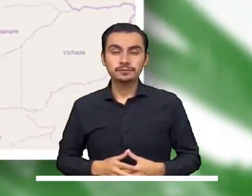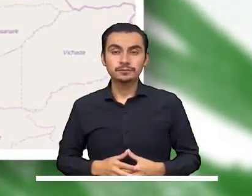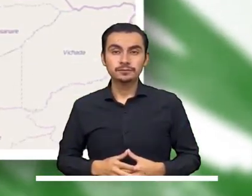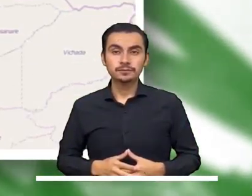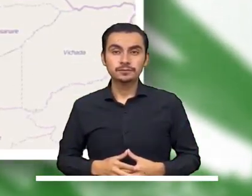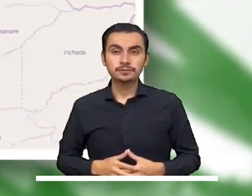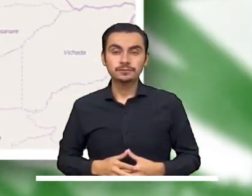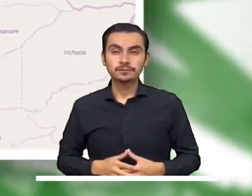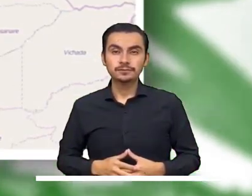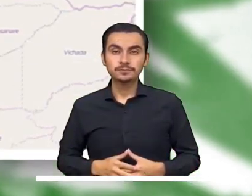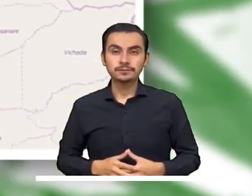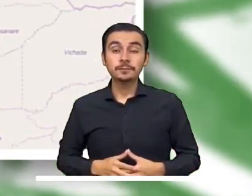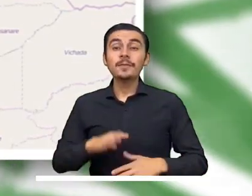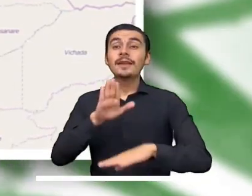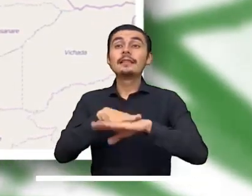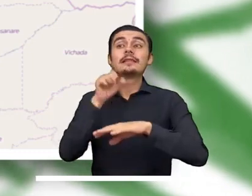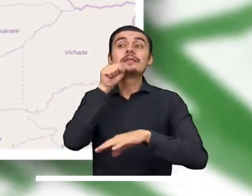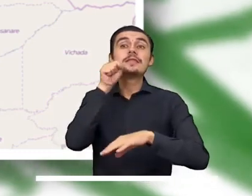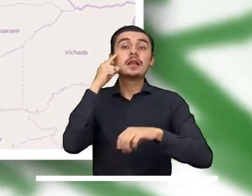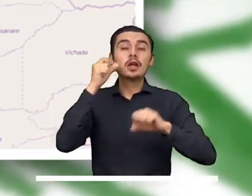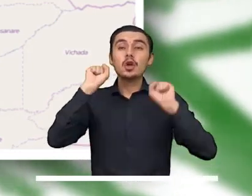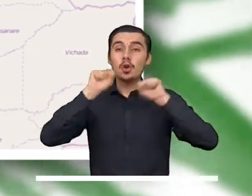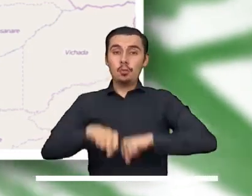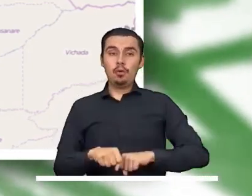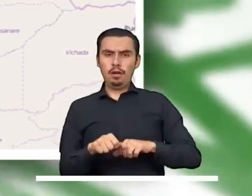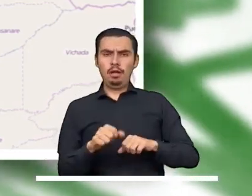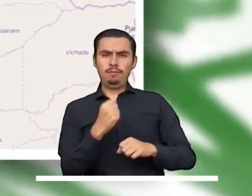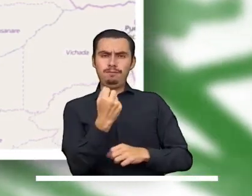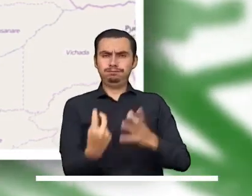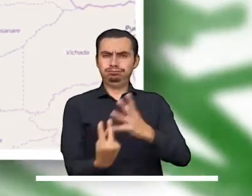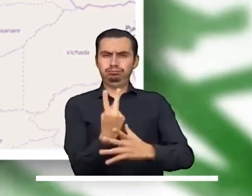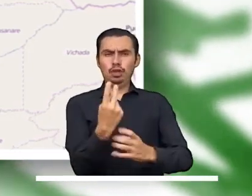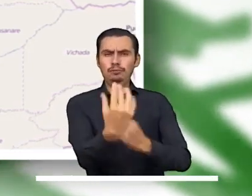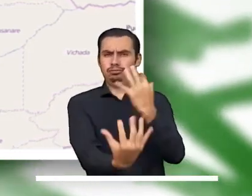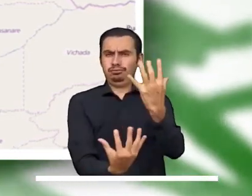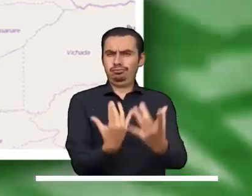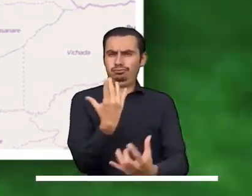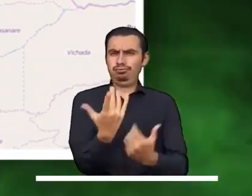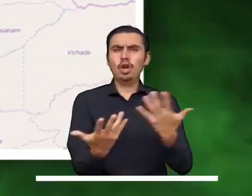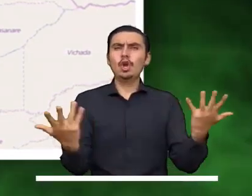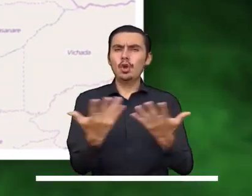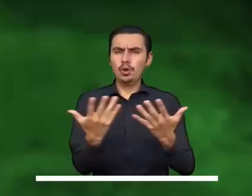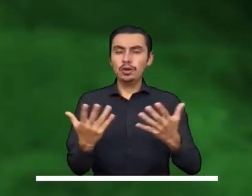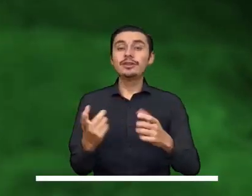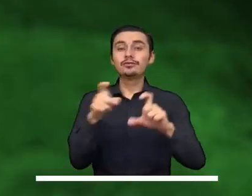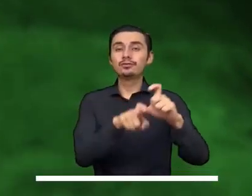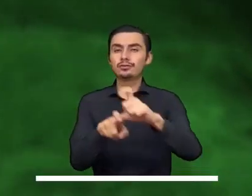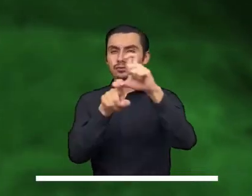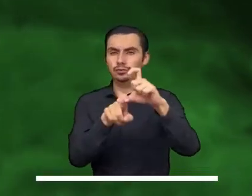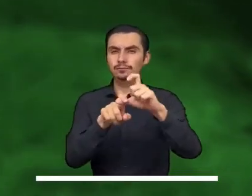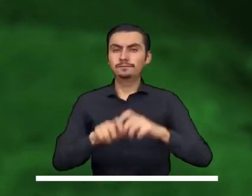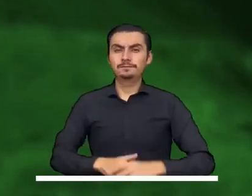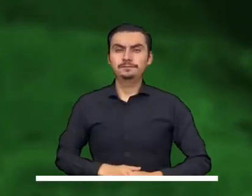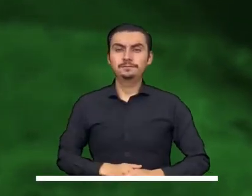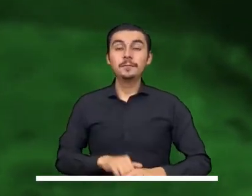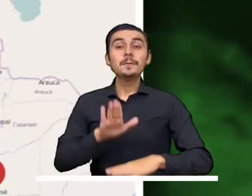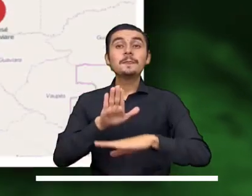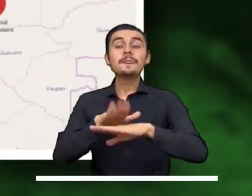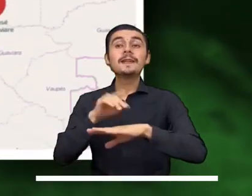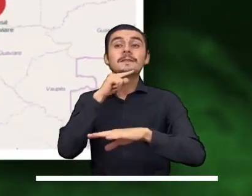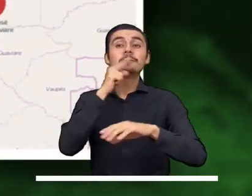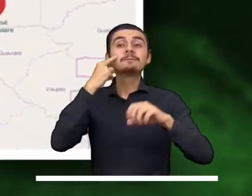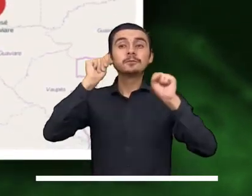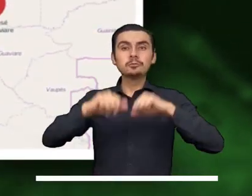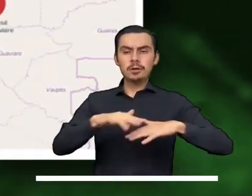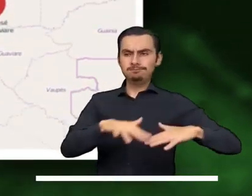Santander. Alerta naranja por probabilidad de incendios en la cobertura vegetal del agua Gira. Alerta roja por